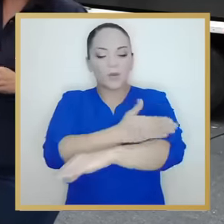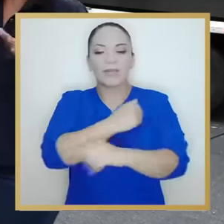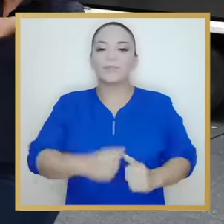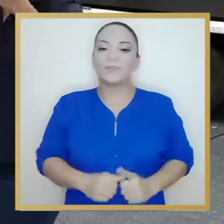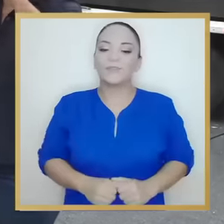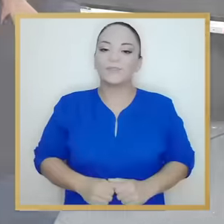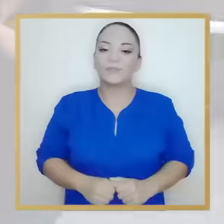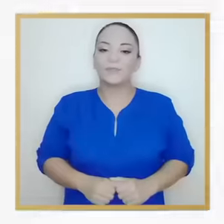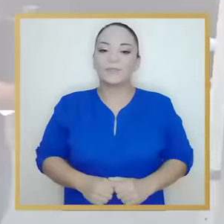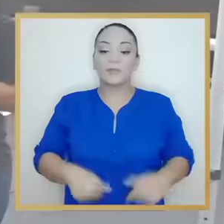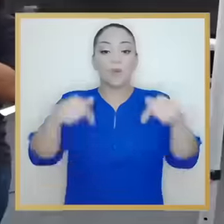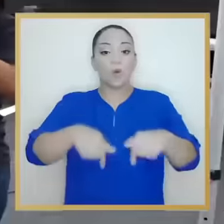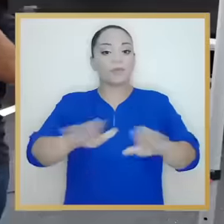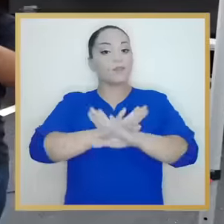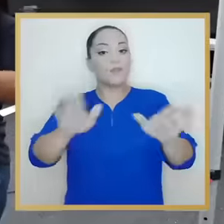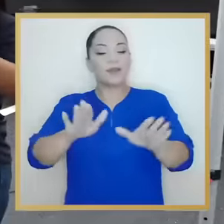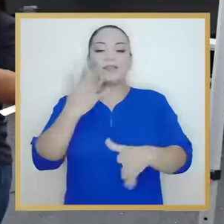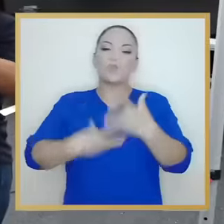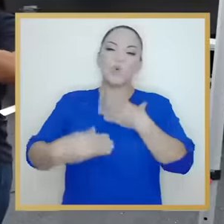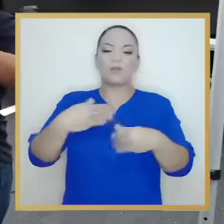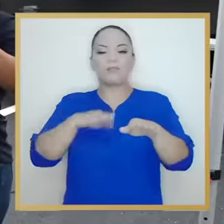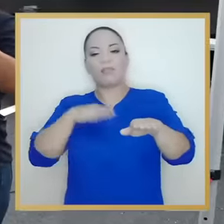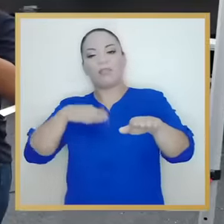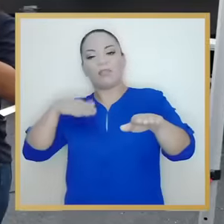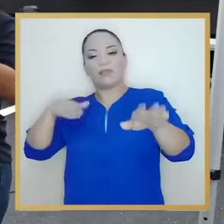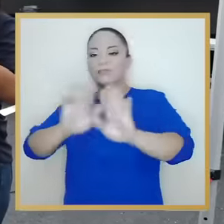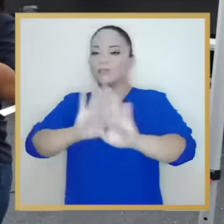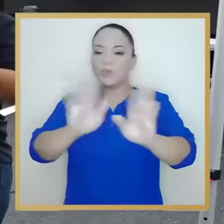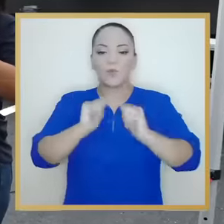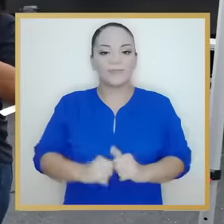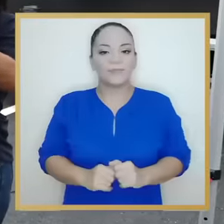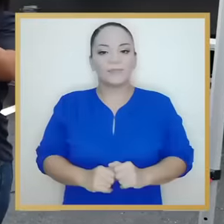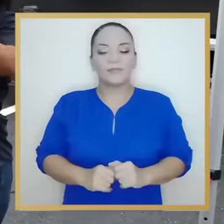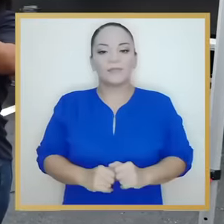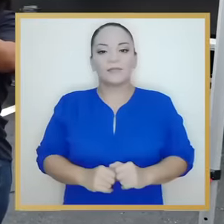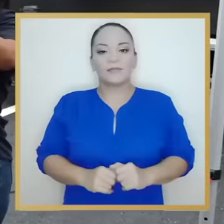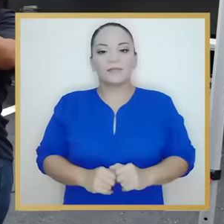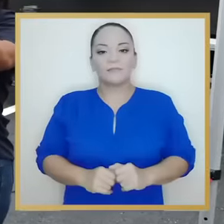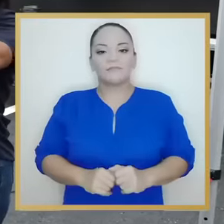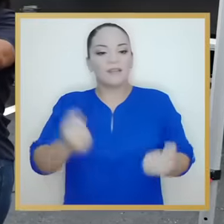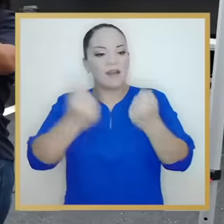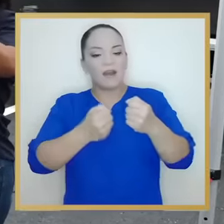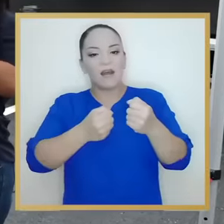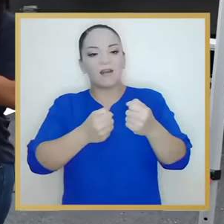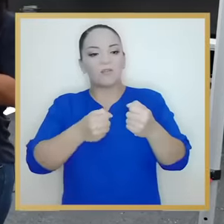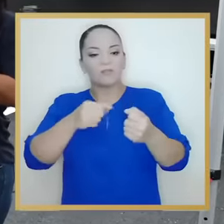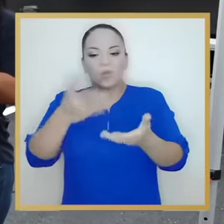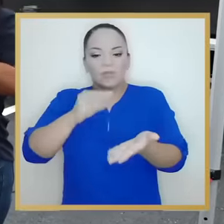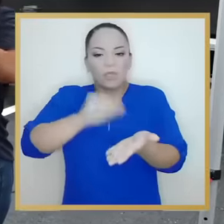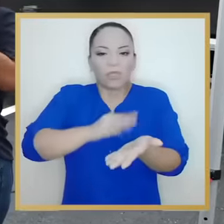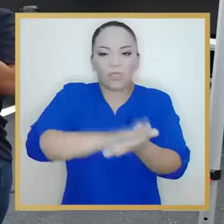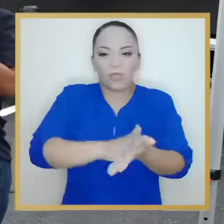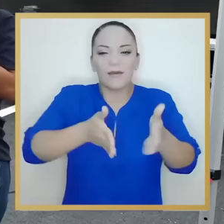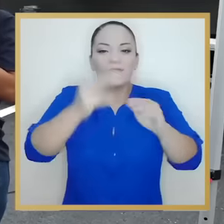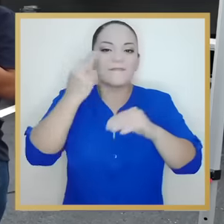progreso. Hoy ya no sufriremos las presas de kilómetros, ya no veremos los low boys pegados en el